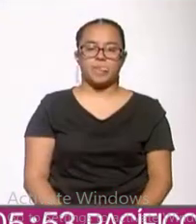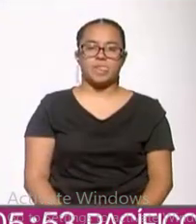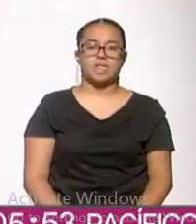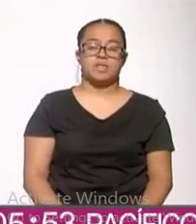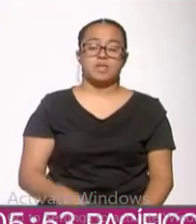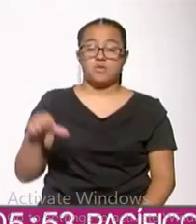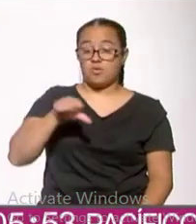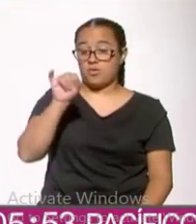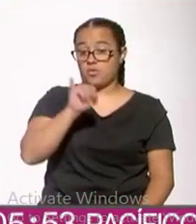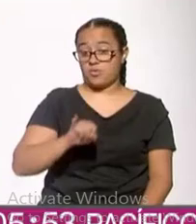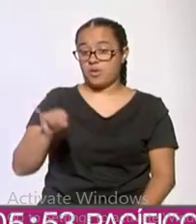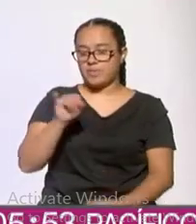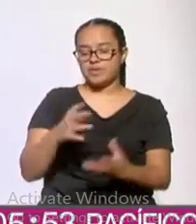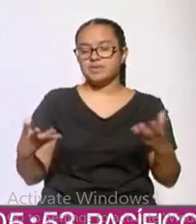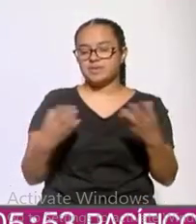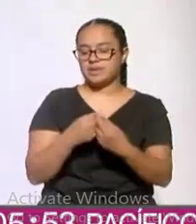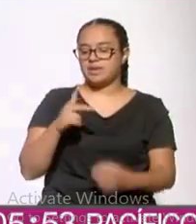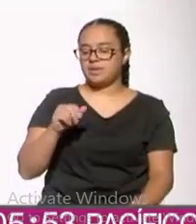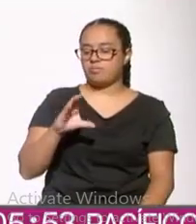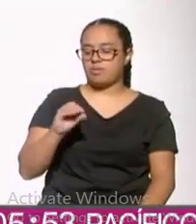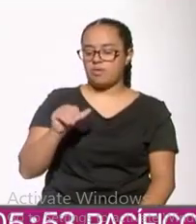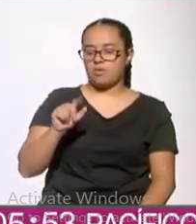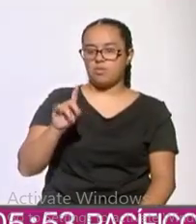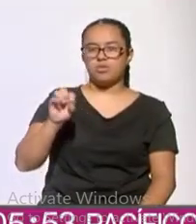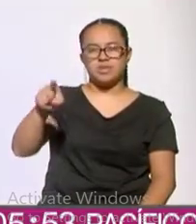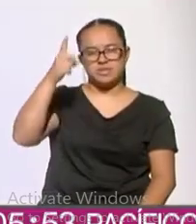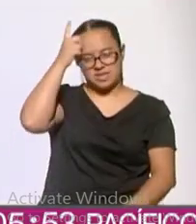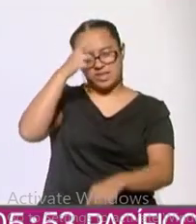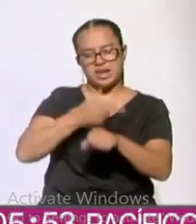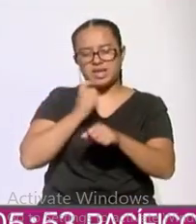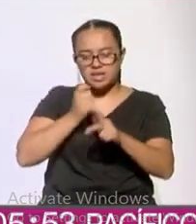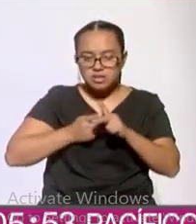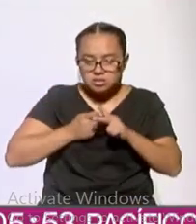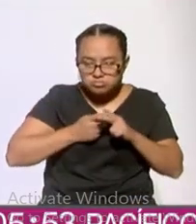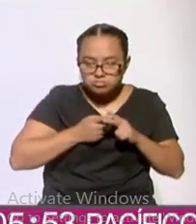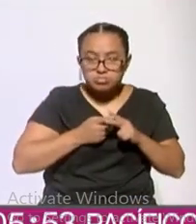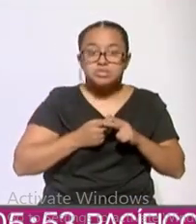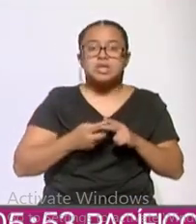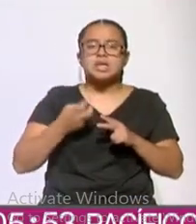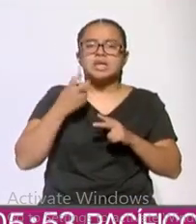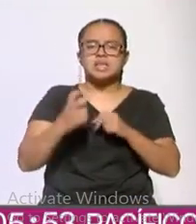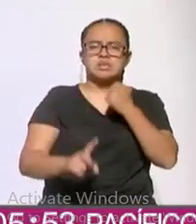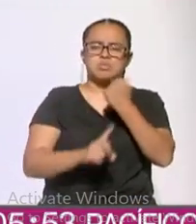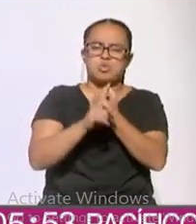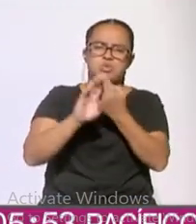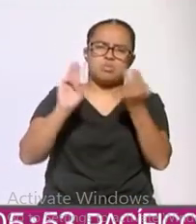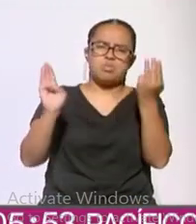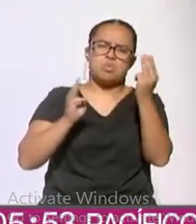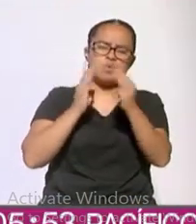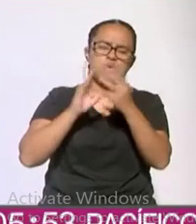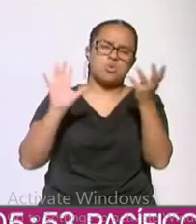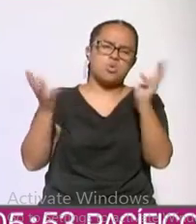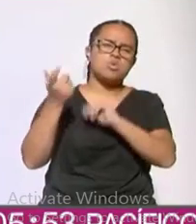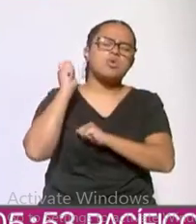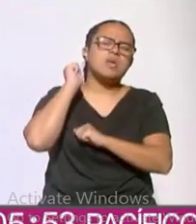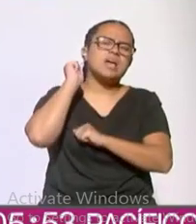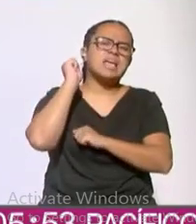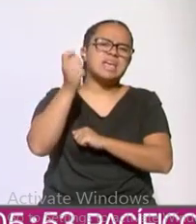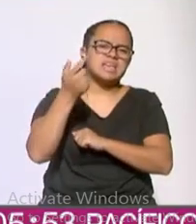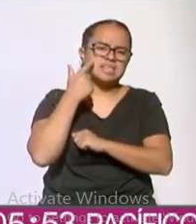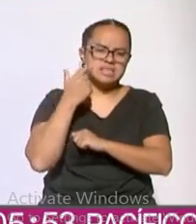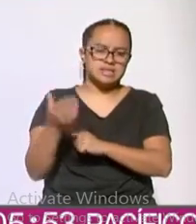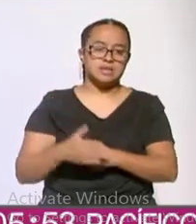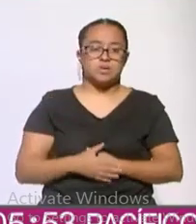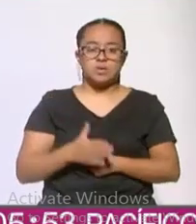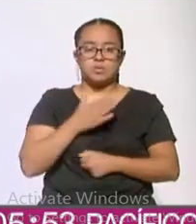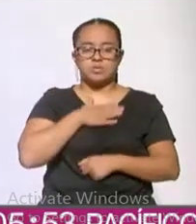Es jueves y está con nosotros Paco Abundis, director de Parametría. El conocimiento de los conflictos en el mundo, nuestro tema. Paco, bienvenido, buenos días. ¿Cómo